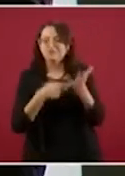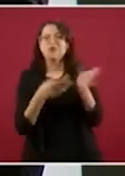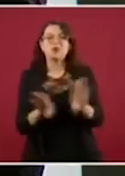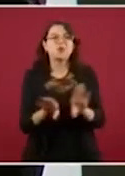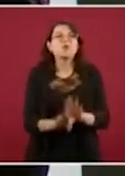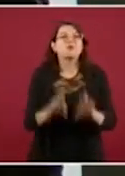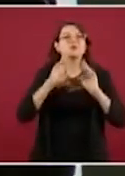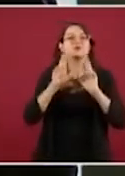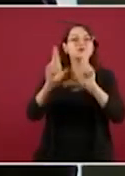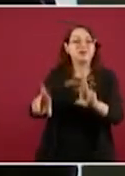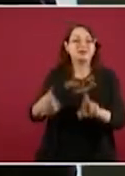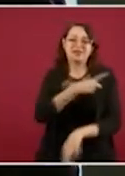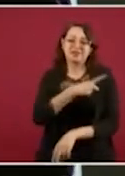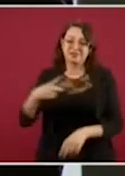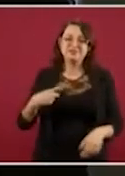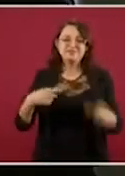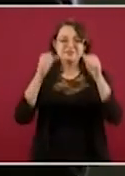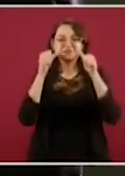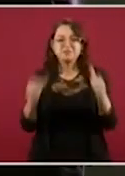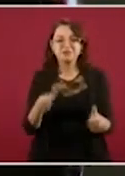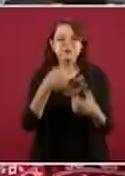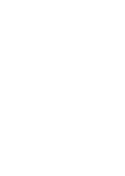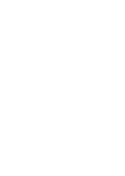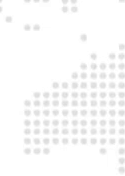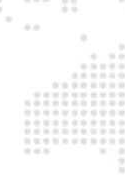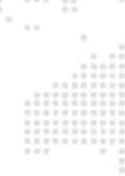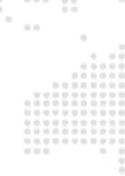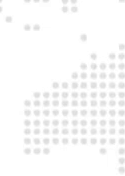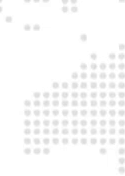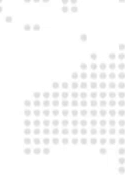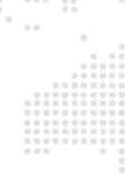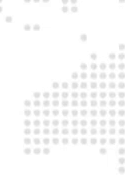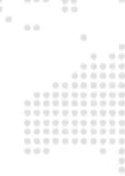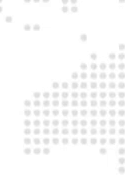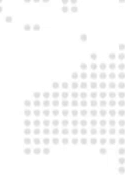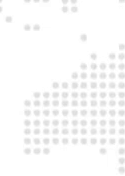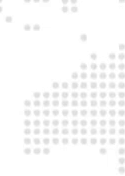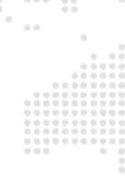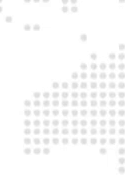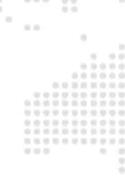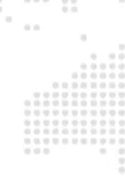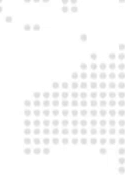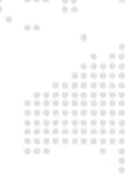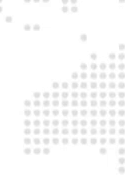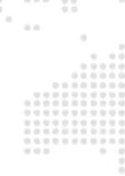poder atenderlos correctamente. Nosotros también las procesamos. Gracias. Gracias. Gracias. Gracias.